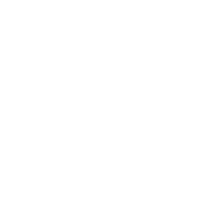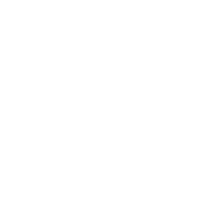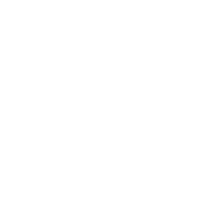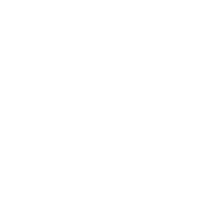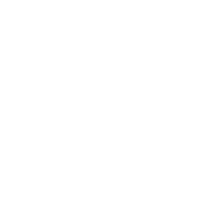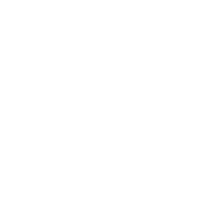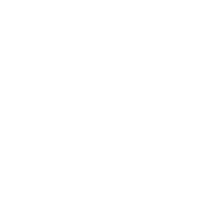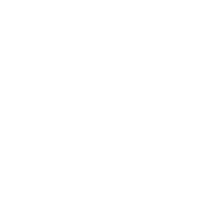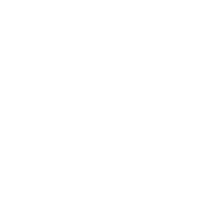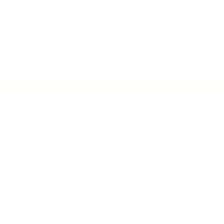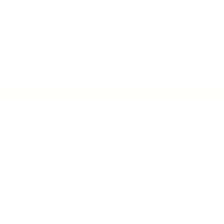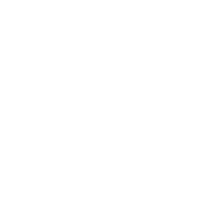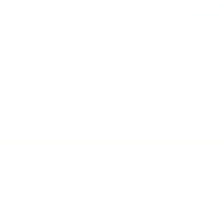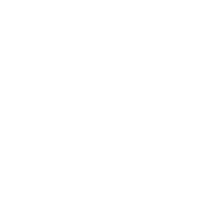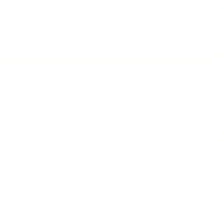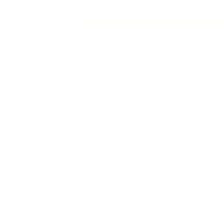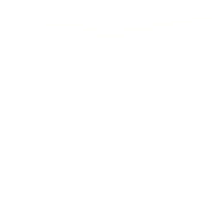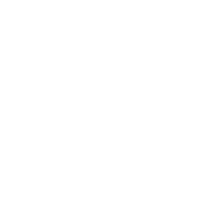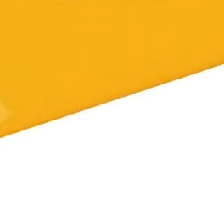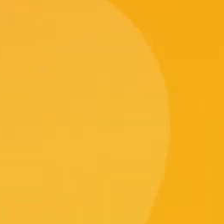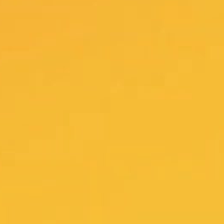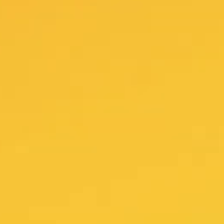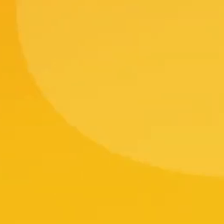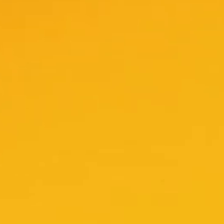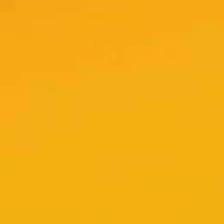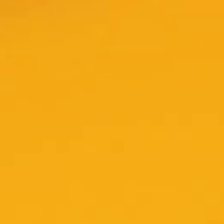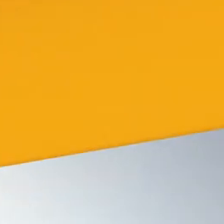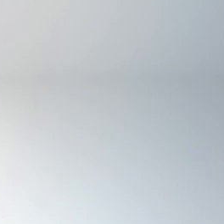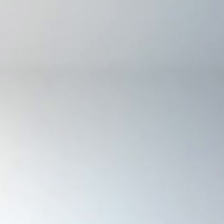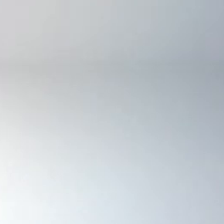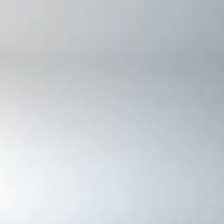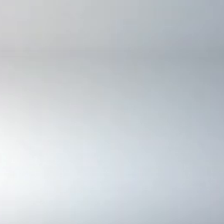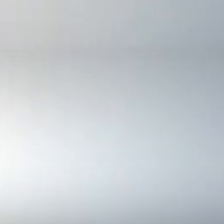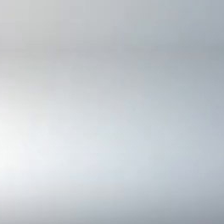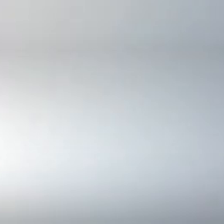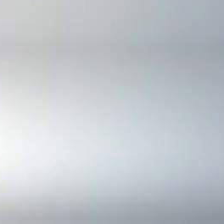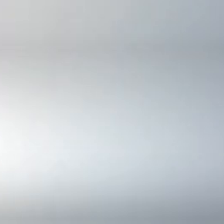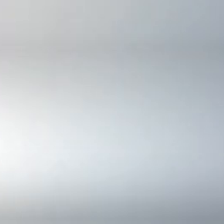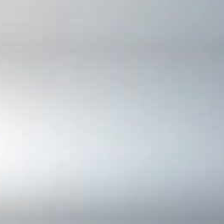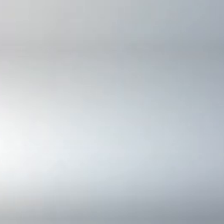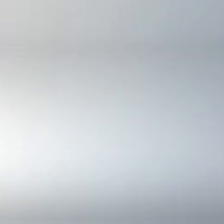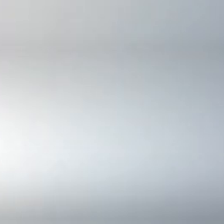La Fundación Costarricense de Trastorno Bipolar